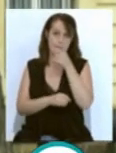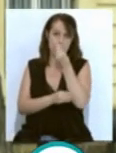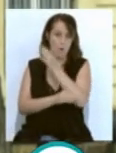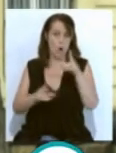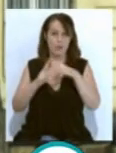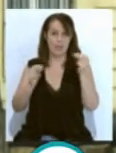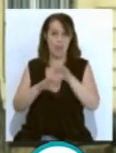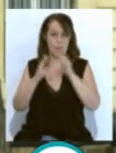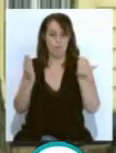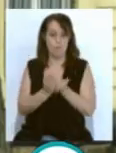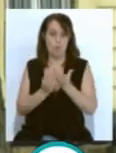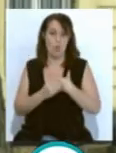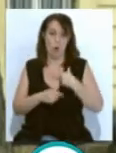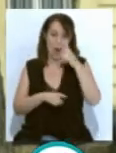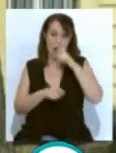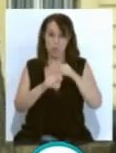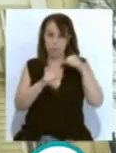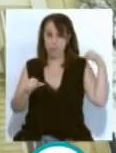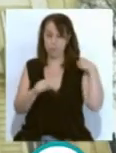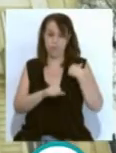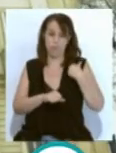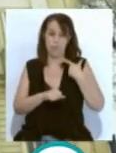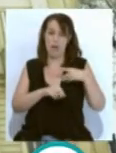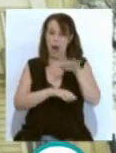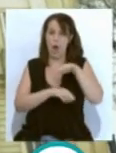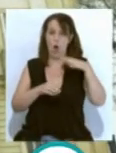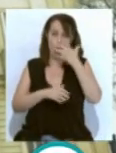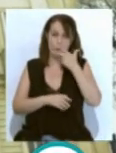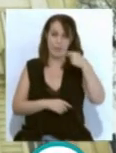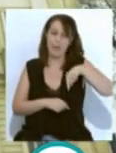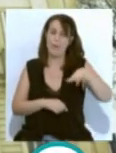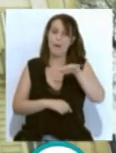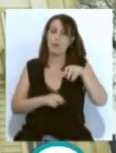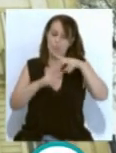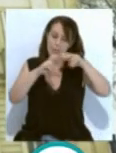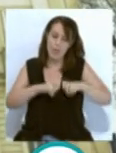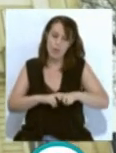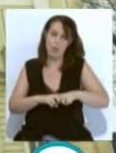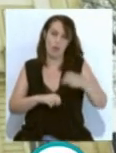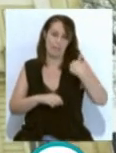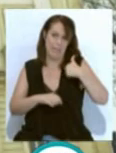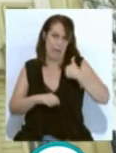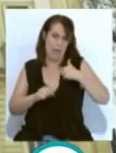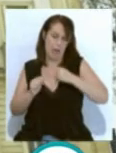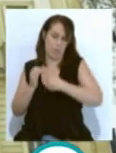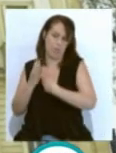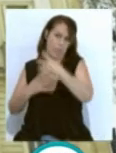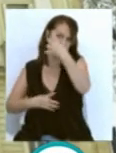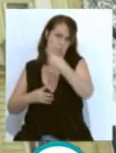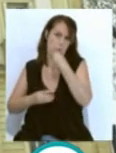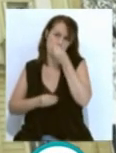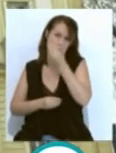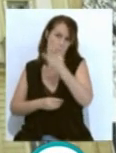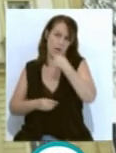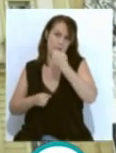años, distintas áreas de conocimiento y ámbitos de investigación de la universidad ya venían apareciendo en puestos destacados en el ranking de